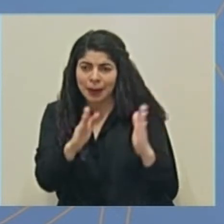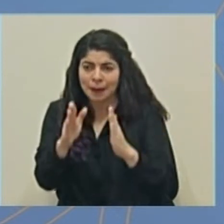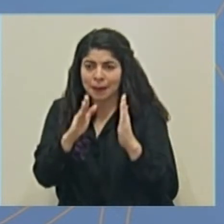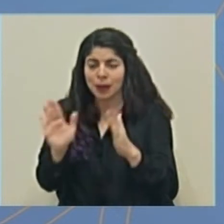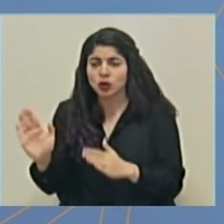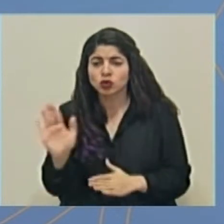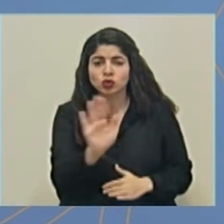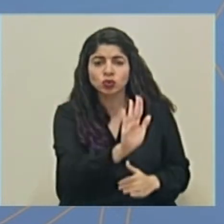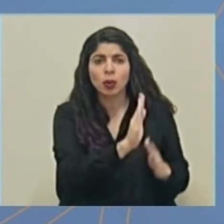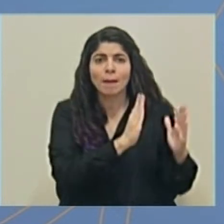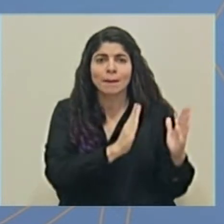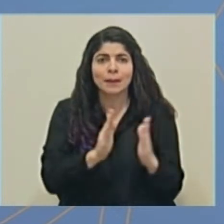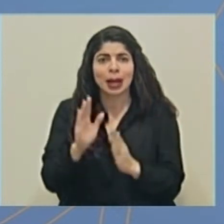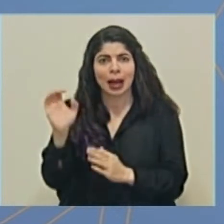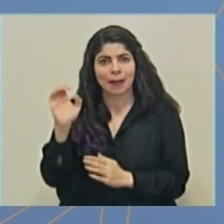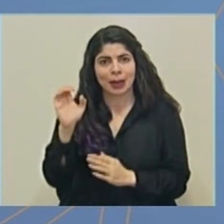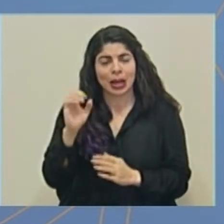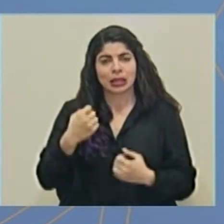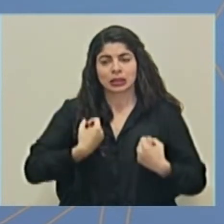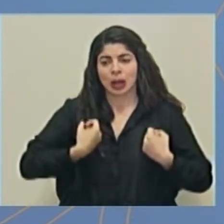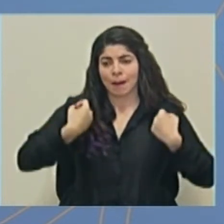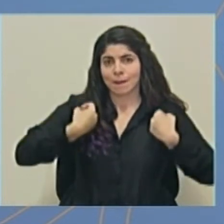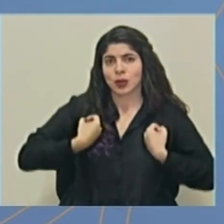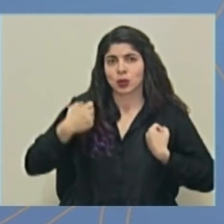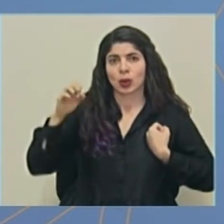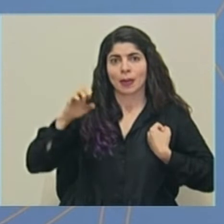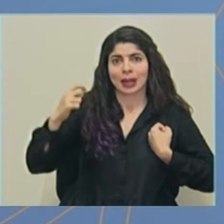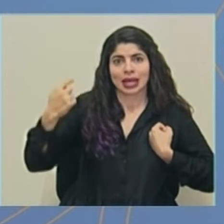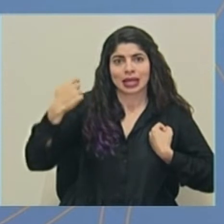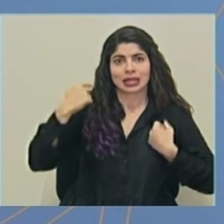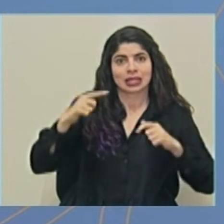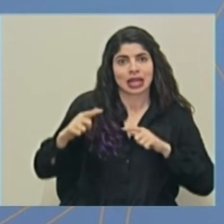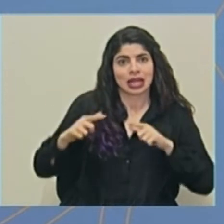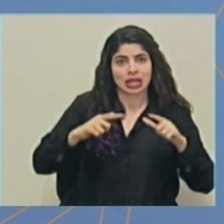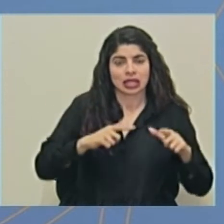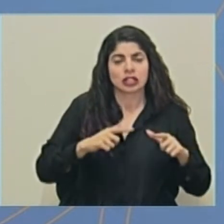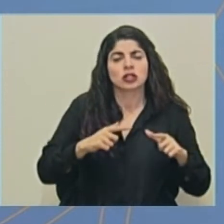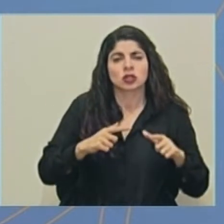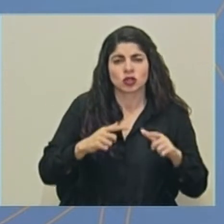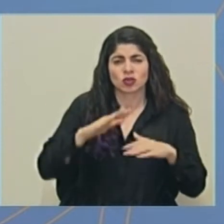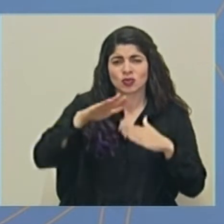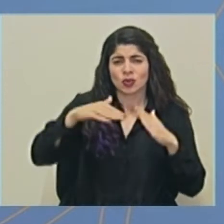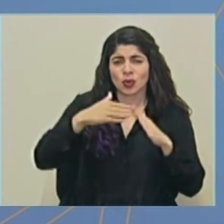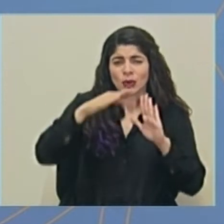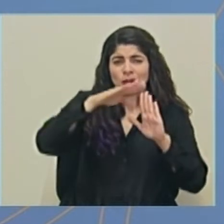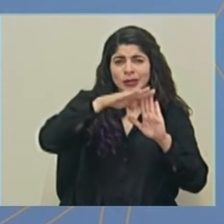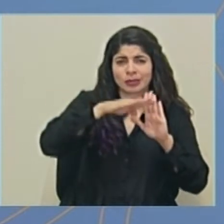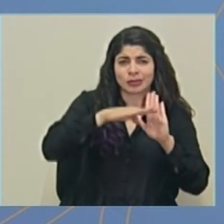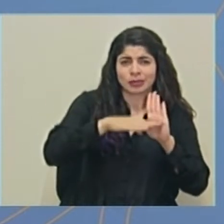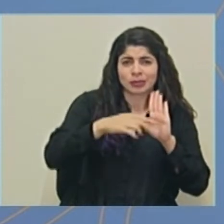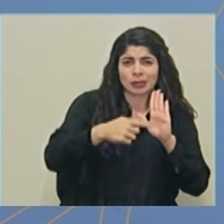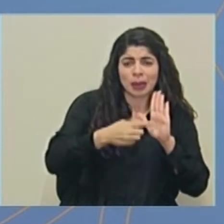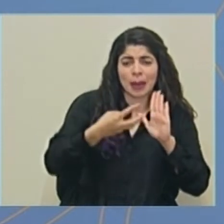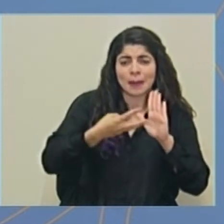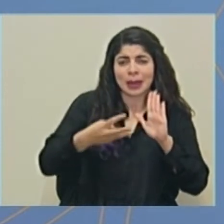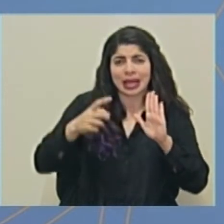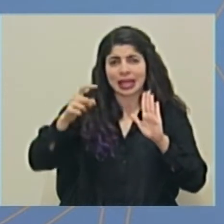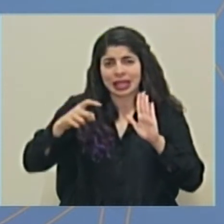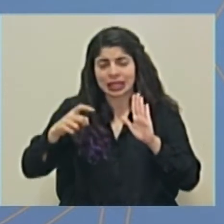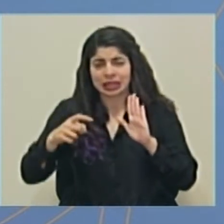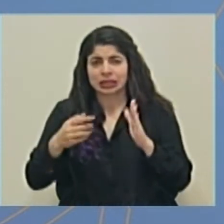nuestro plan de emergencia, preparar nuestra mochila de emergencia que considere todas las medidas y los insumos necesarios